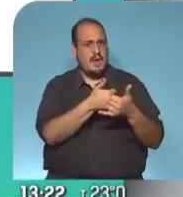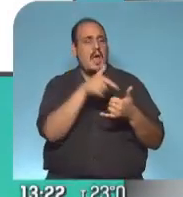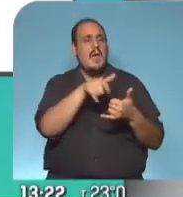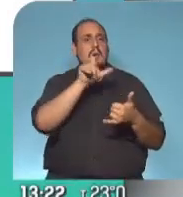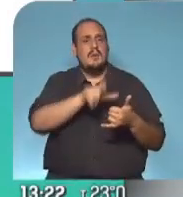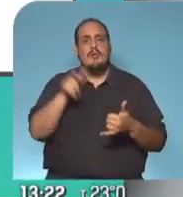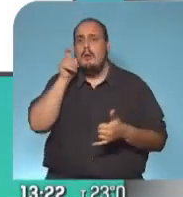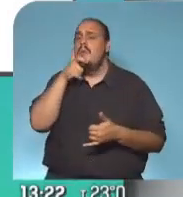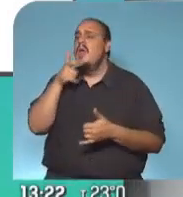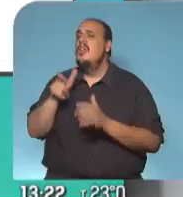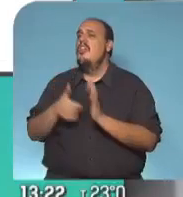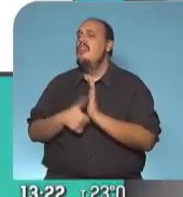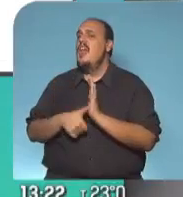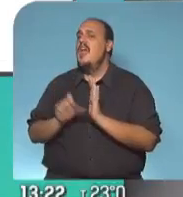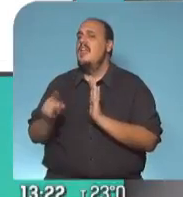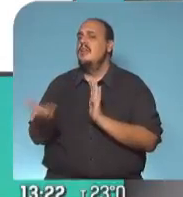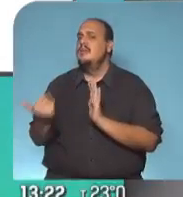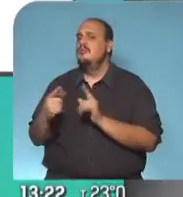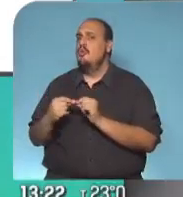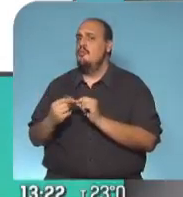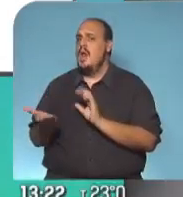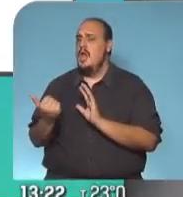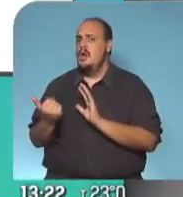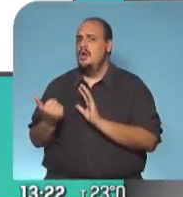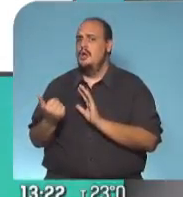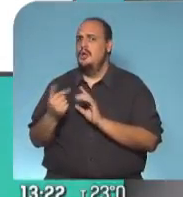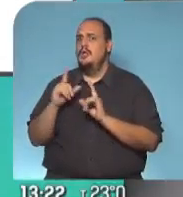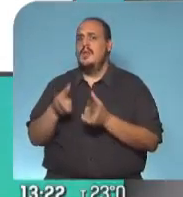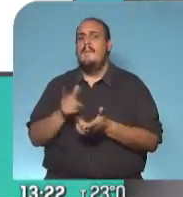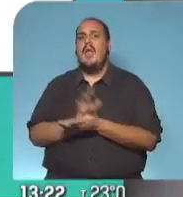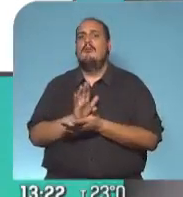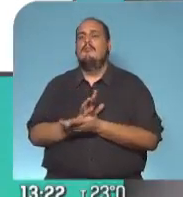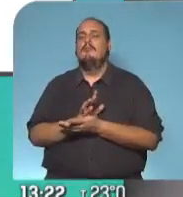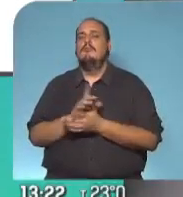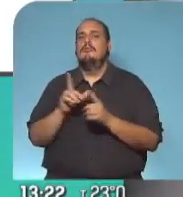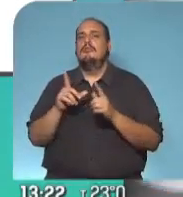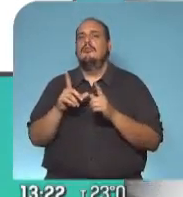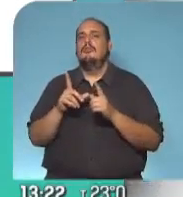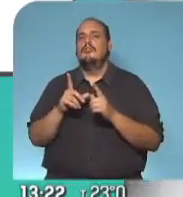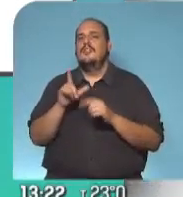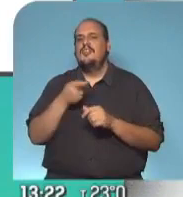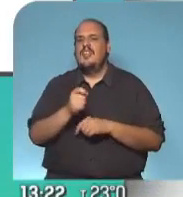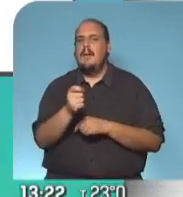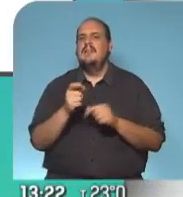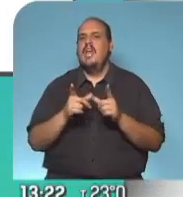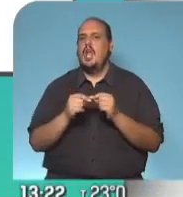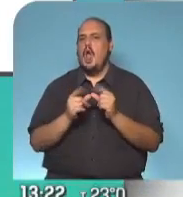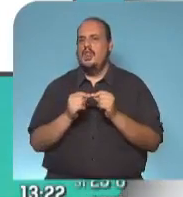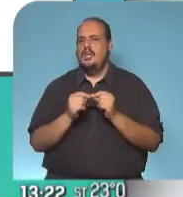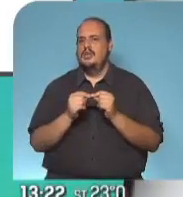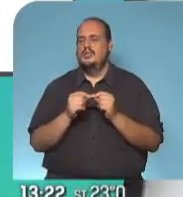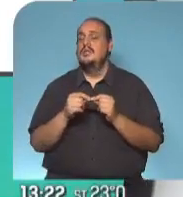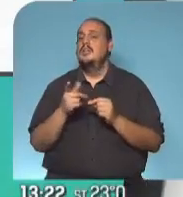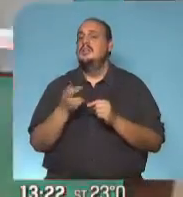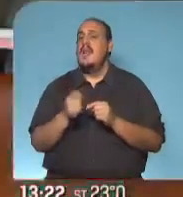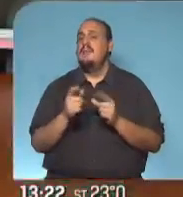operador les va a pedir el número de dni y les va a dar un código un código de trámite ese código de trámite lo tienen que